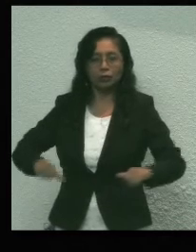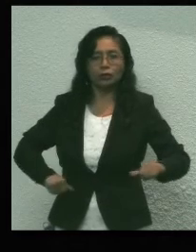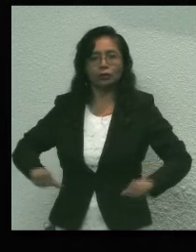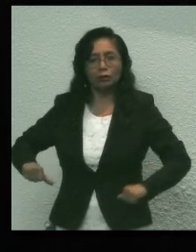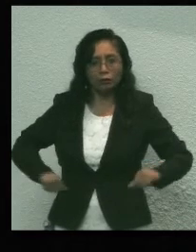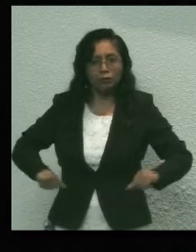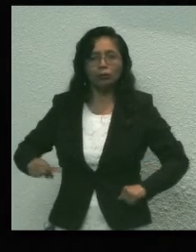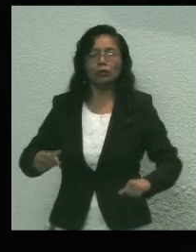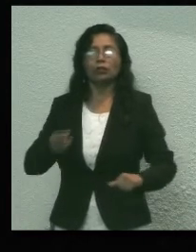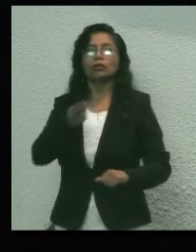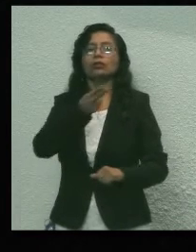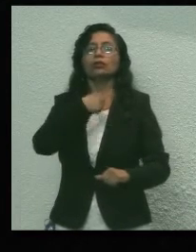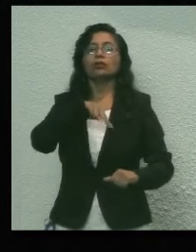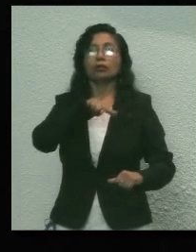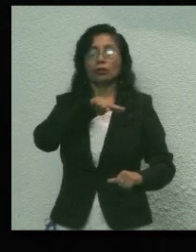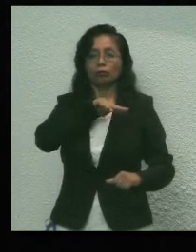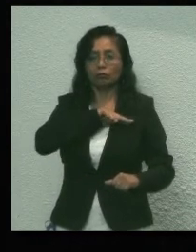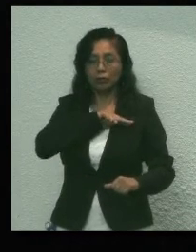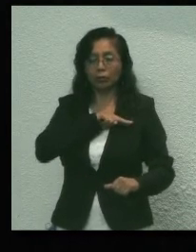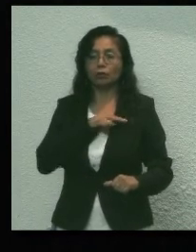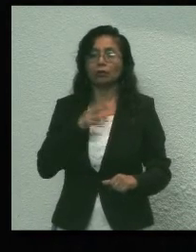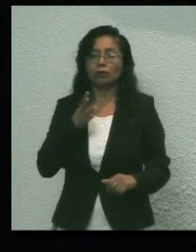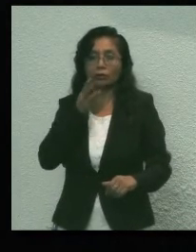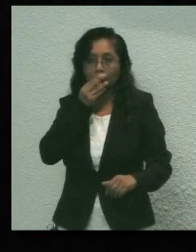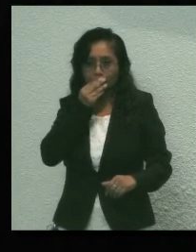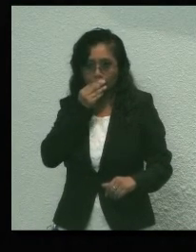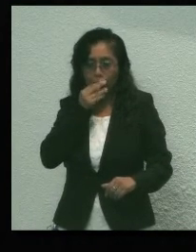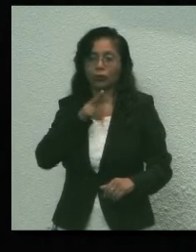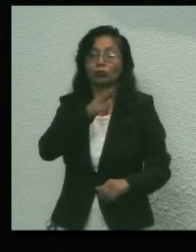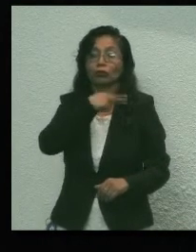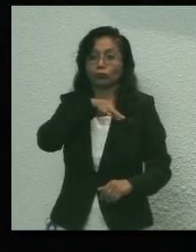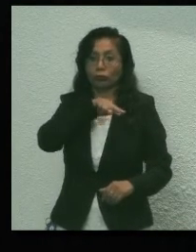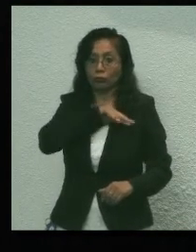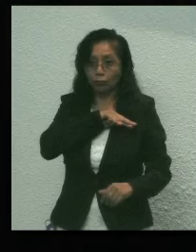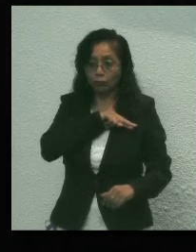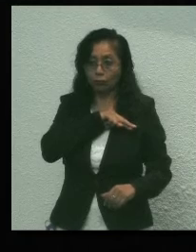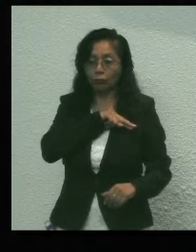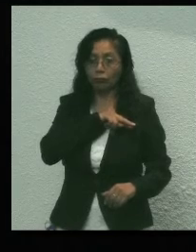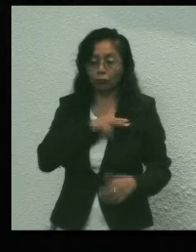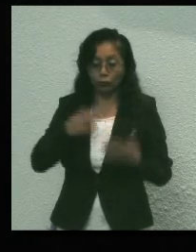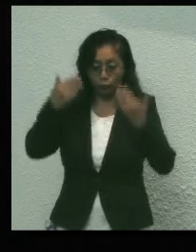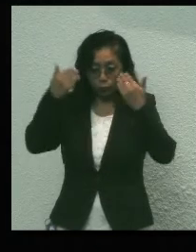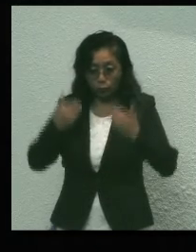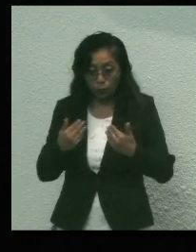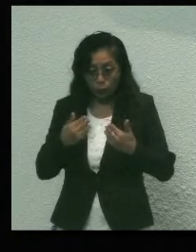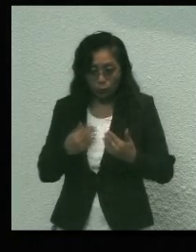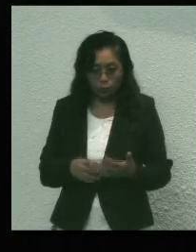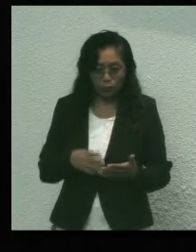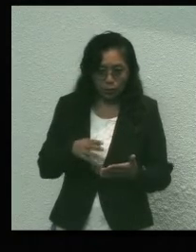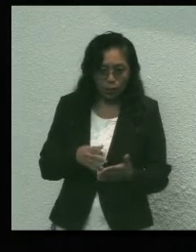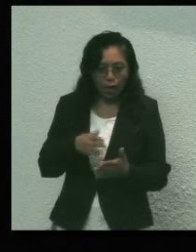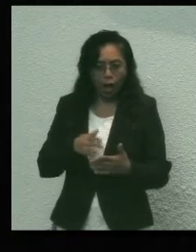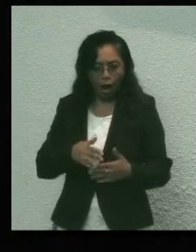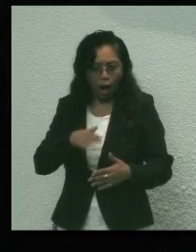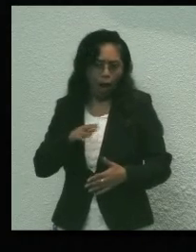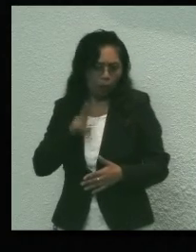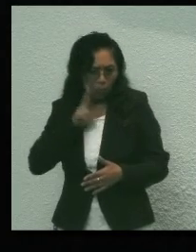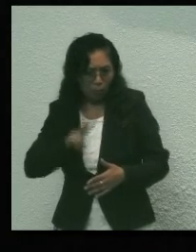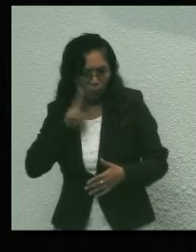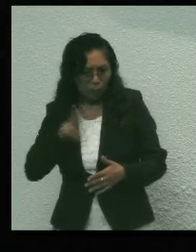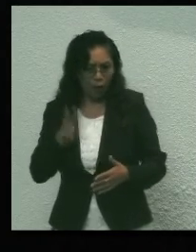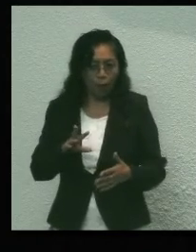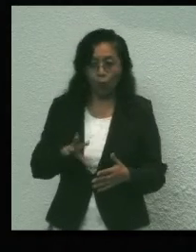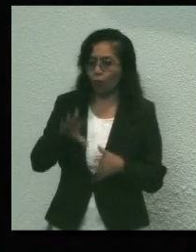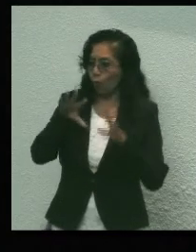también de nuestras omisiones. Nosotros al final somos los que aprobamos o rechazamos iniciativas